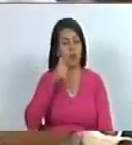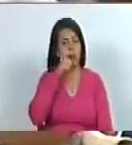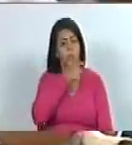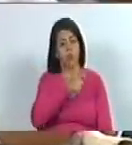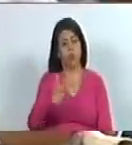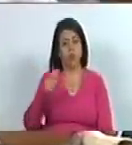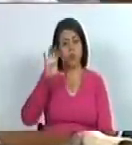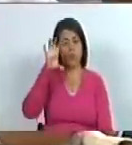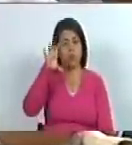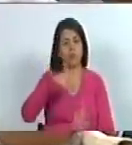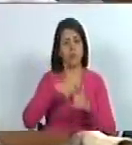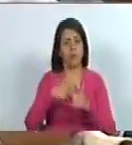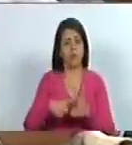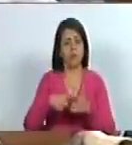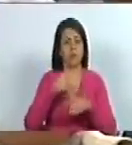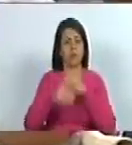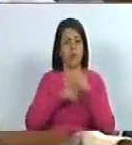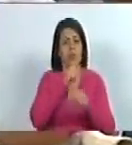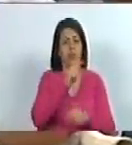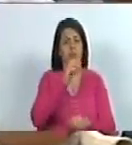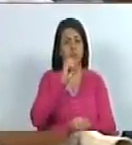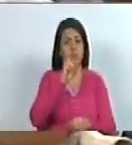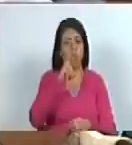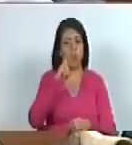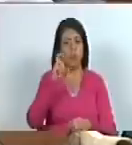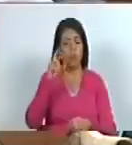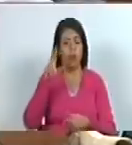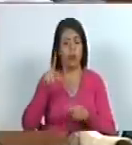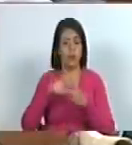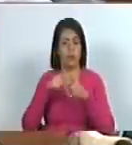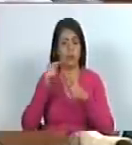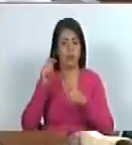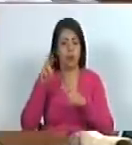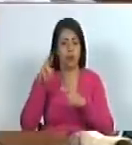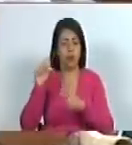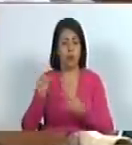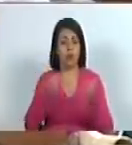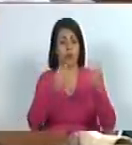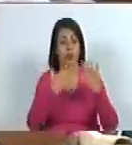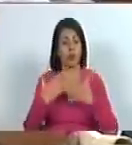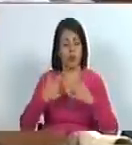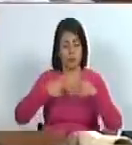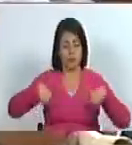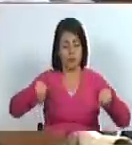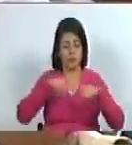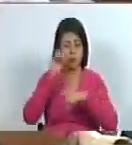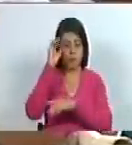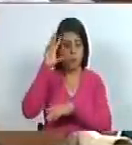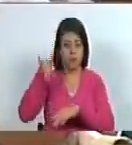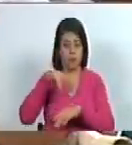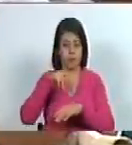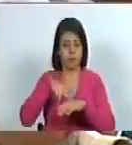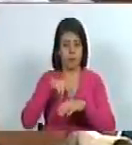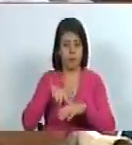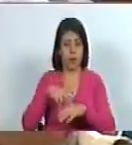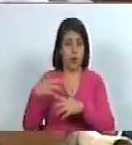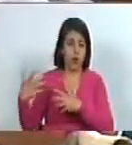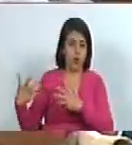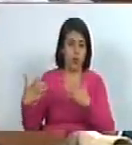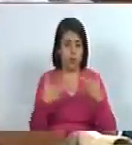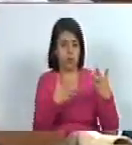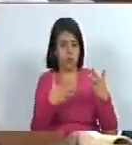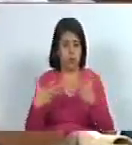patriota Martín Tobar y Tobar nos regaló el salón elíctico del Palacio Federal con un carabobo en batalla